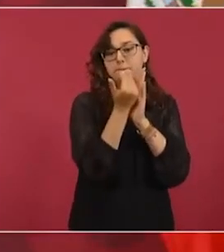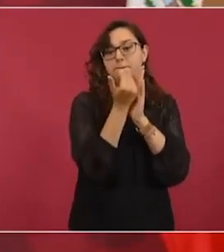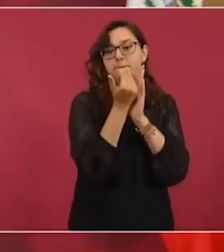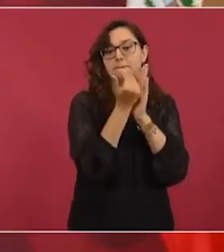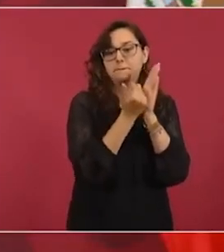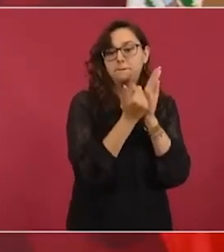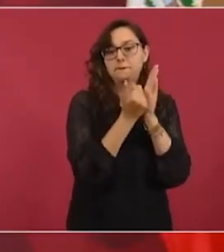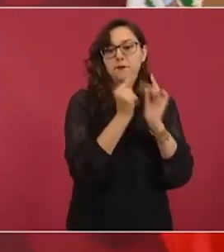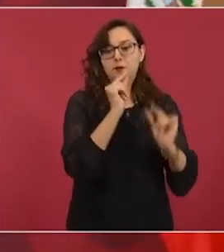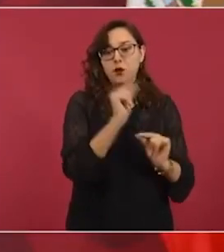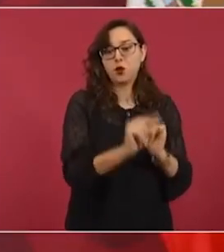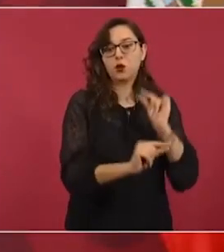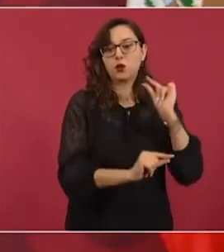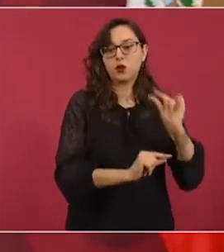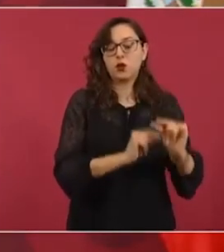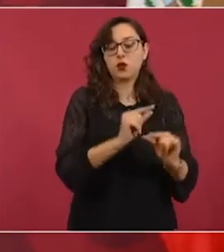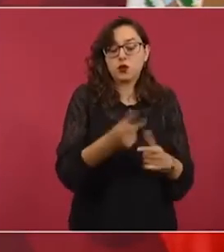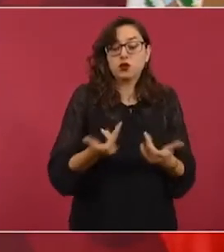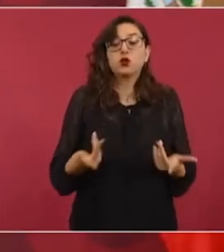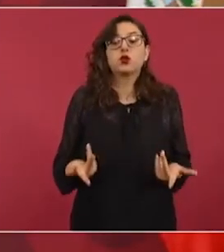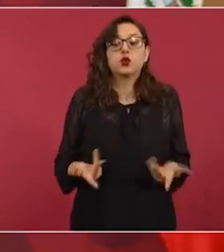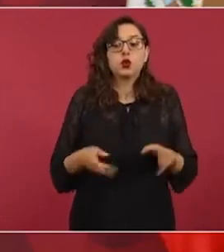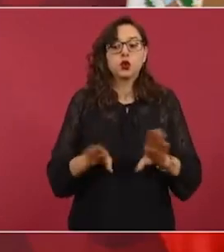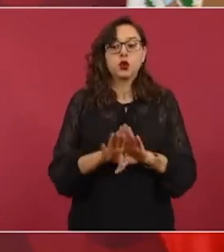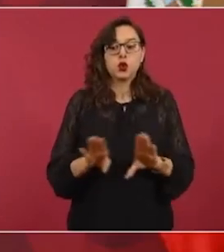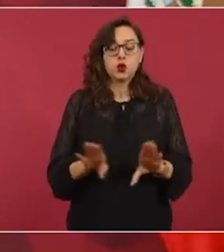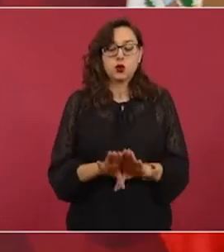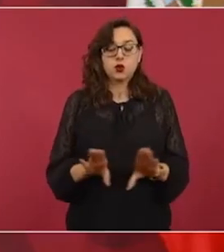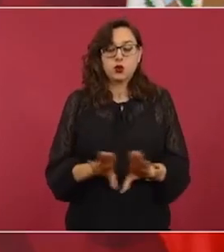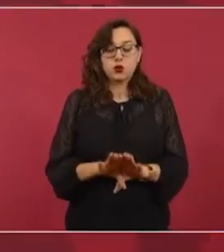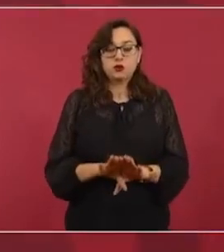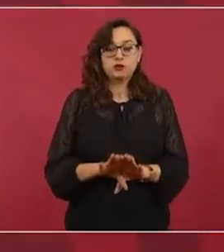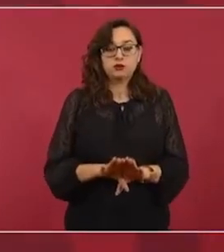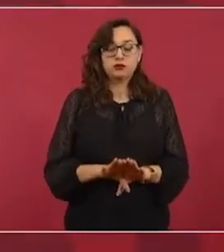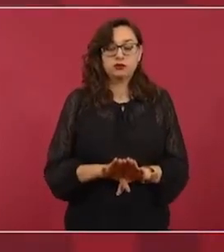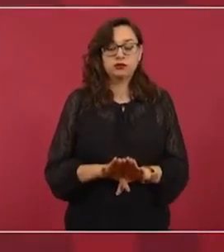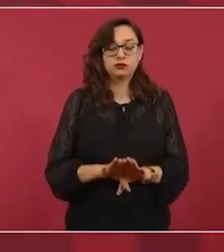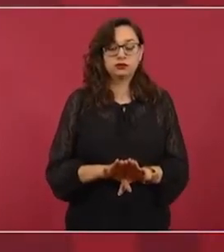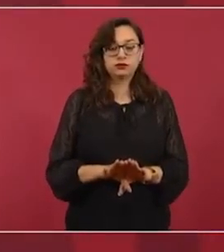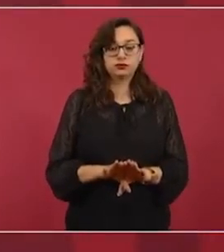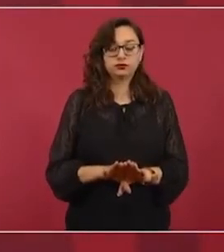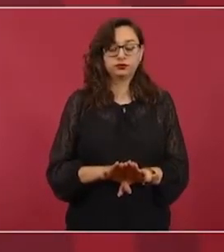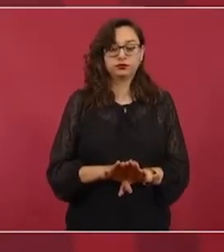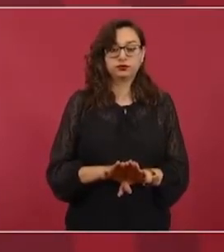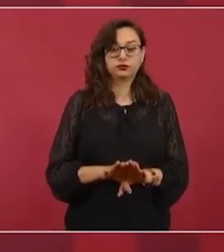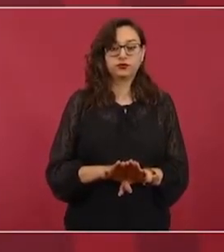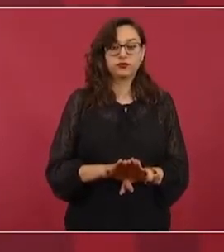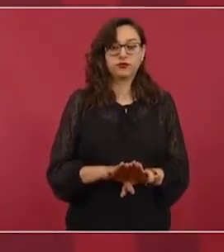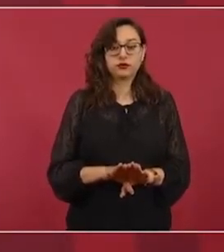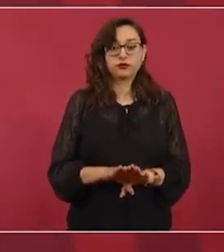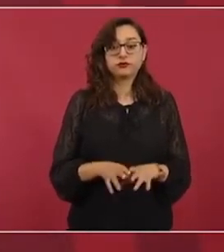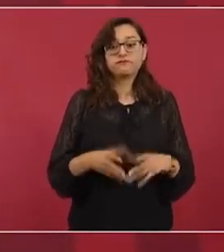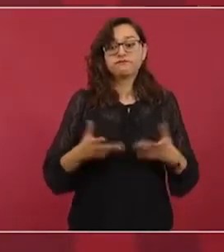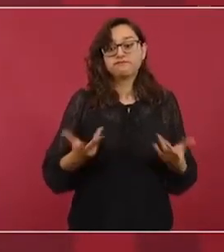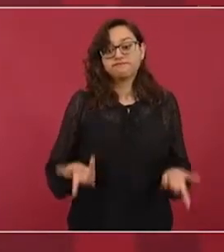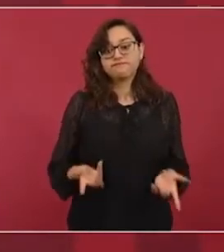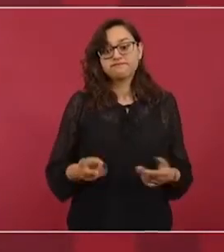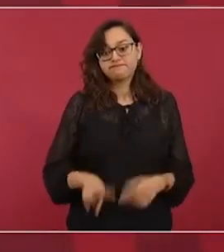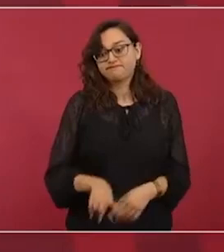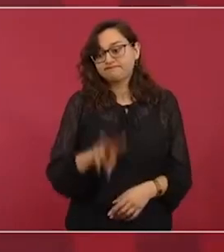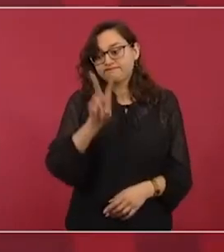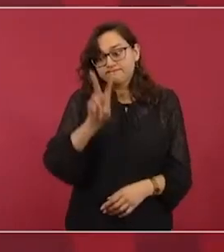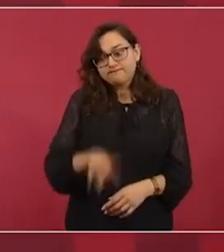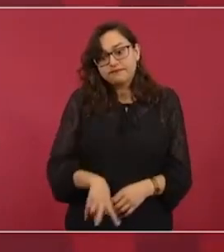¿Y cómo le estamos haciendo? Pues nos está funcionando lo que no les gusta